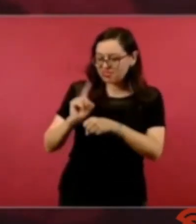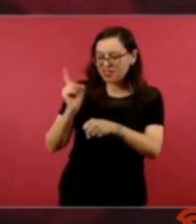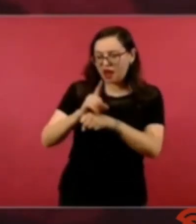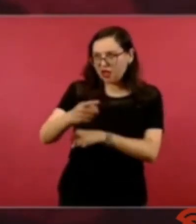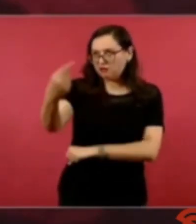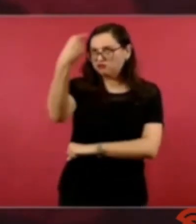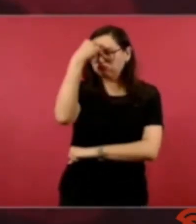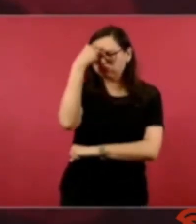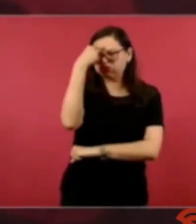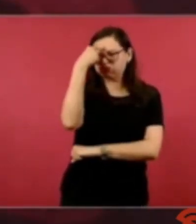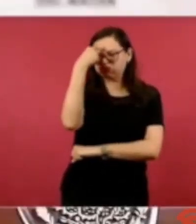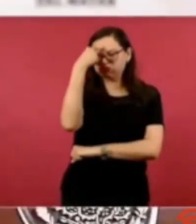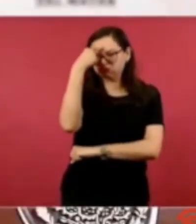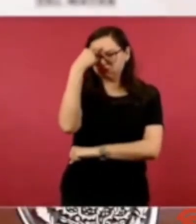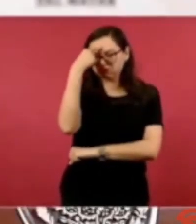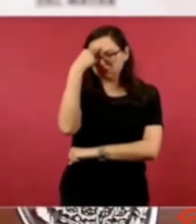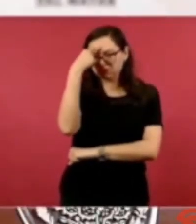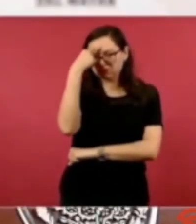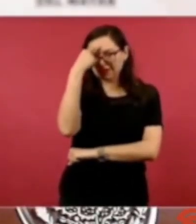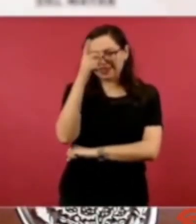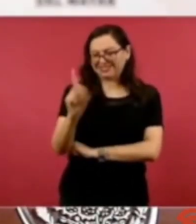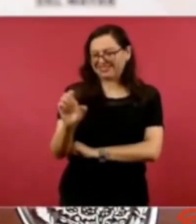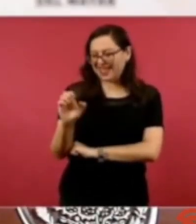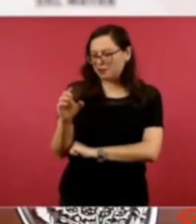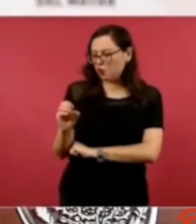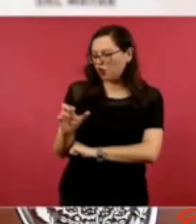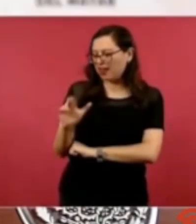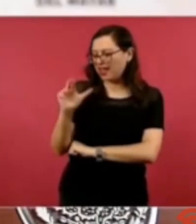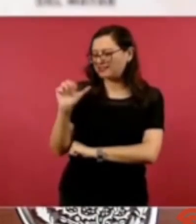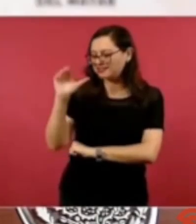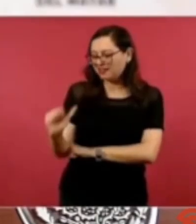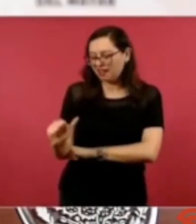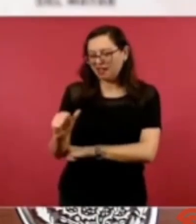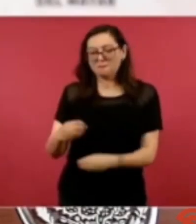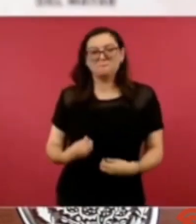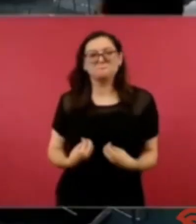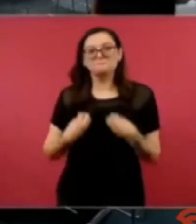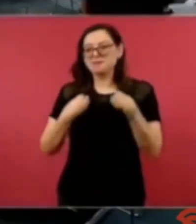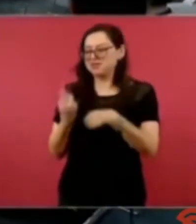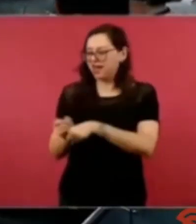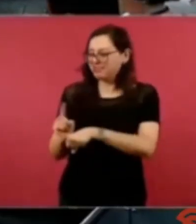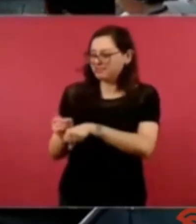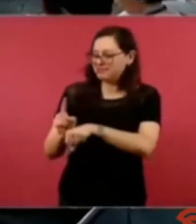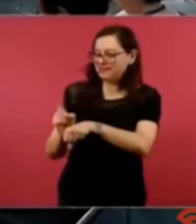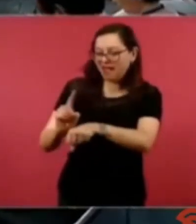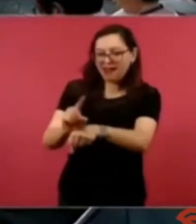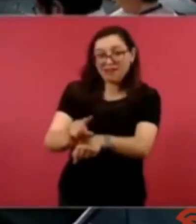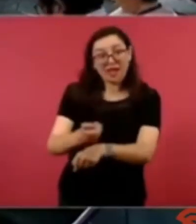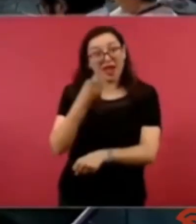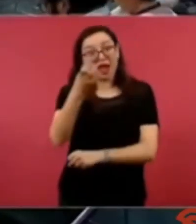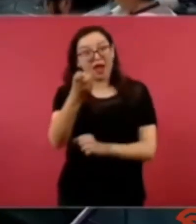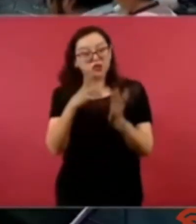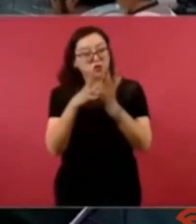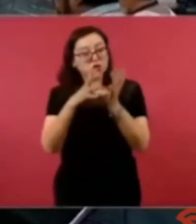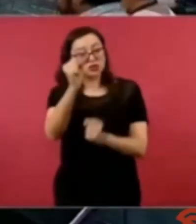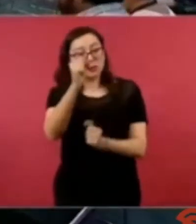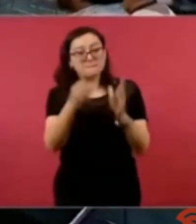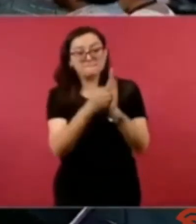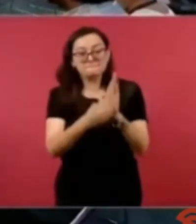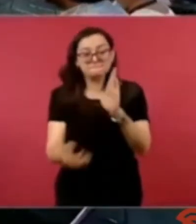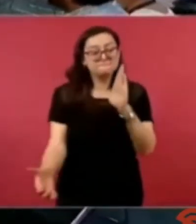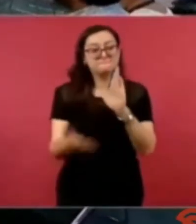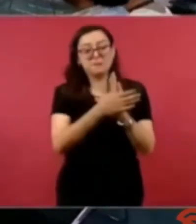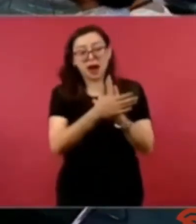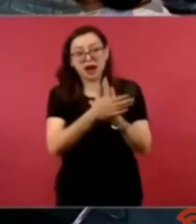está en nuestra constitución y eso es lo que se está aplicando en México